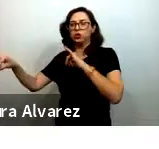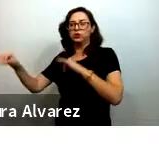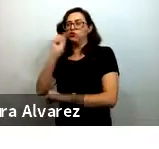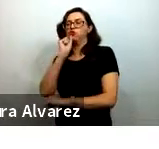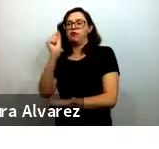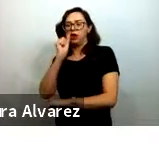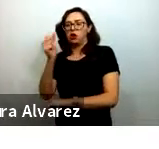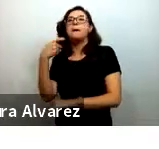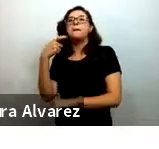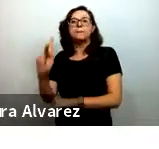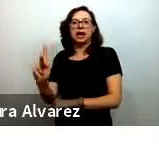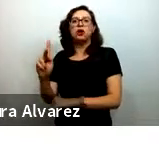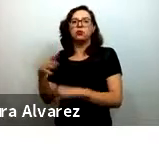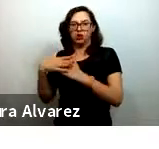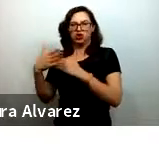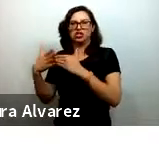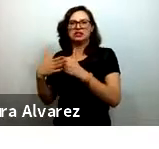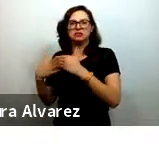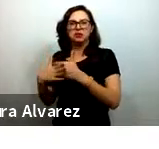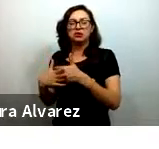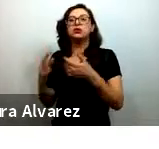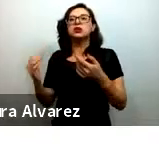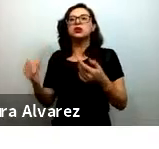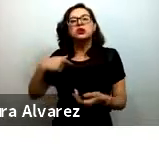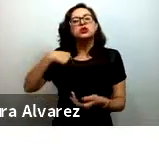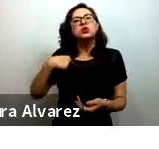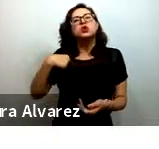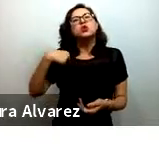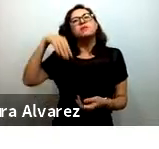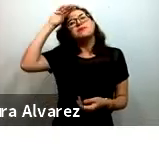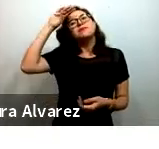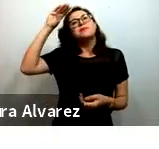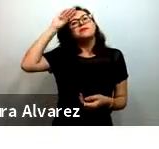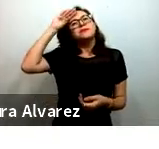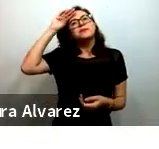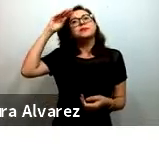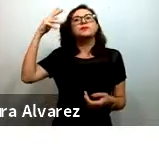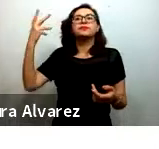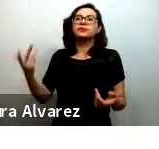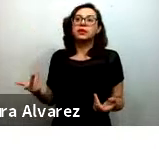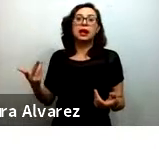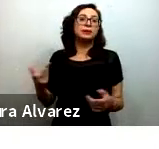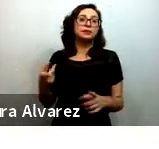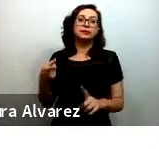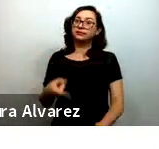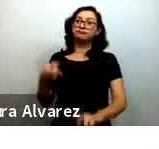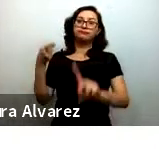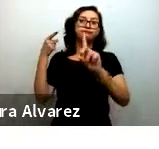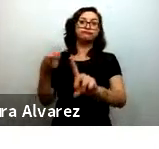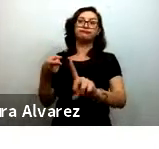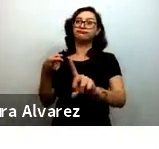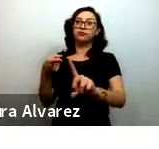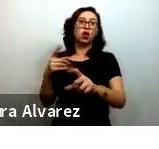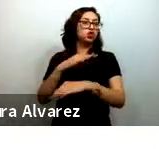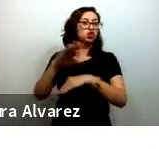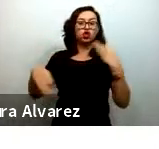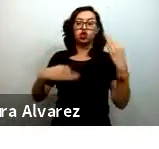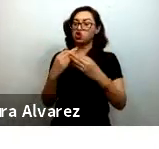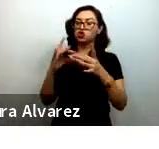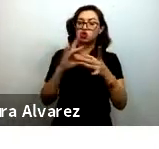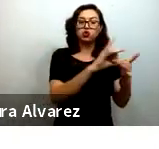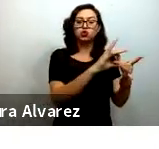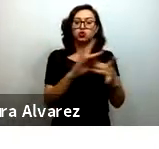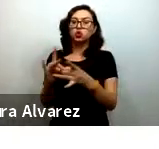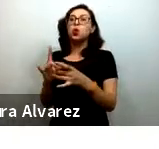que justo tiene que ver con el tema principal de este seminario que tiene que ver con